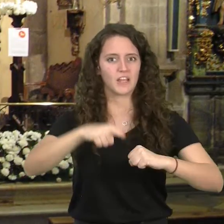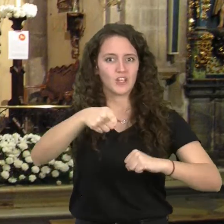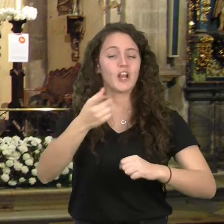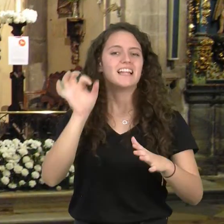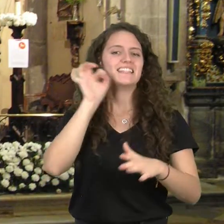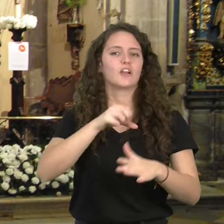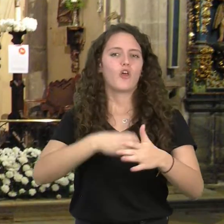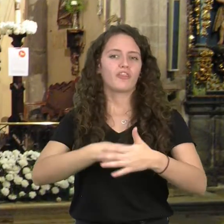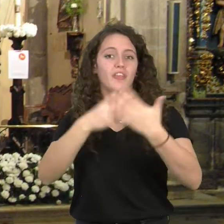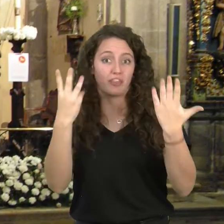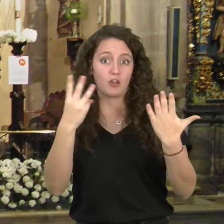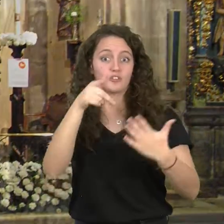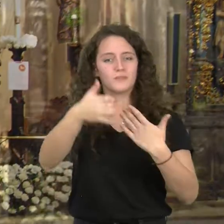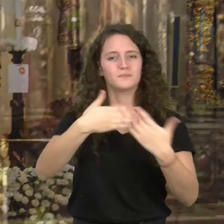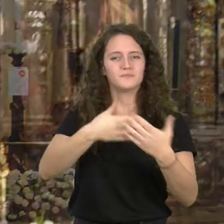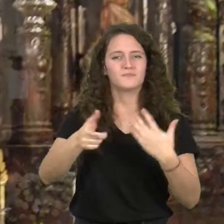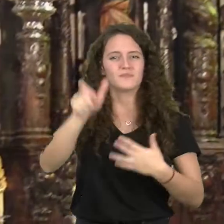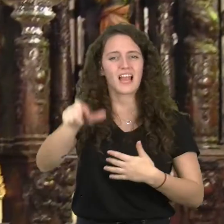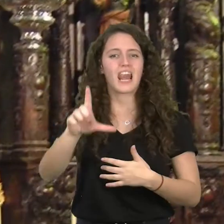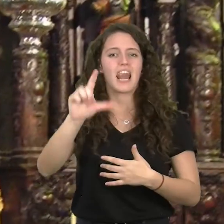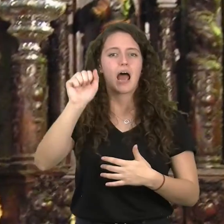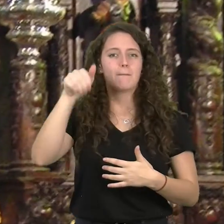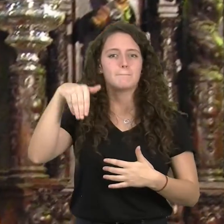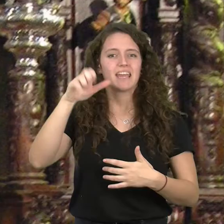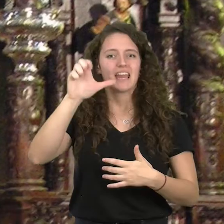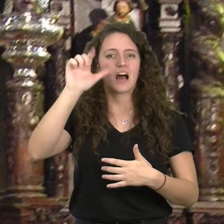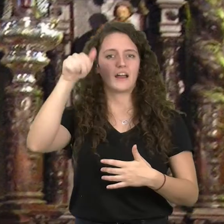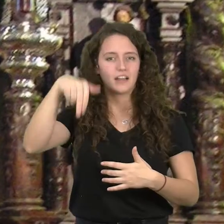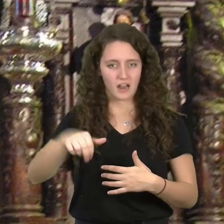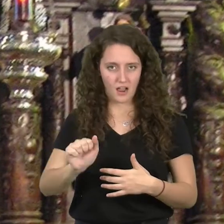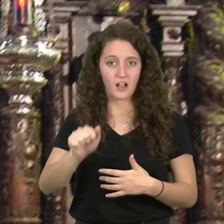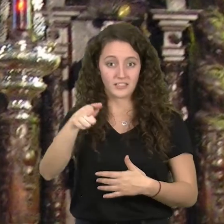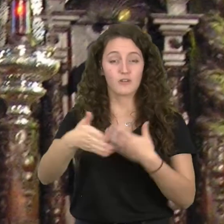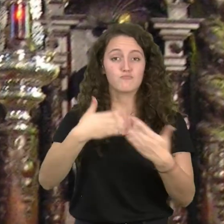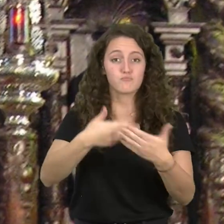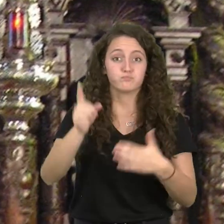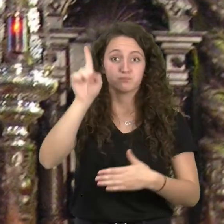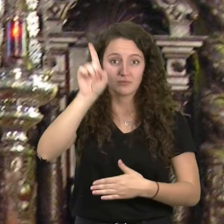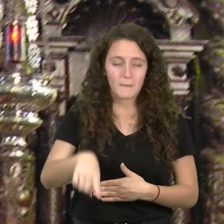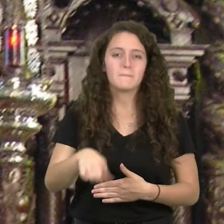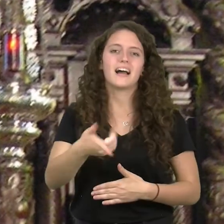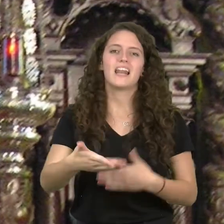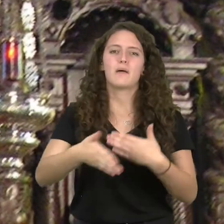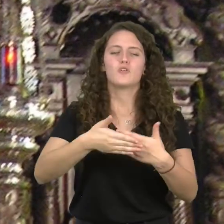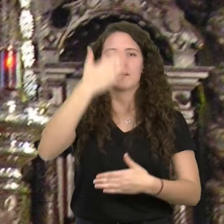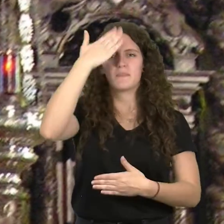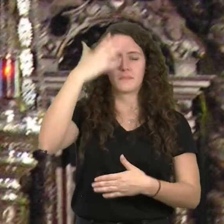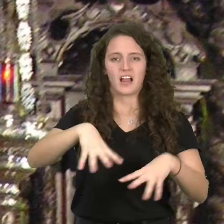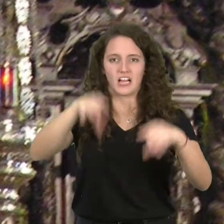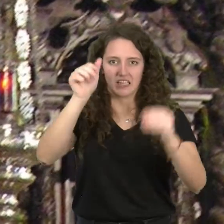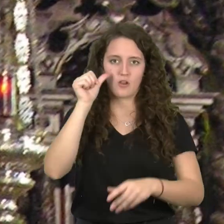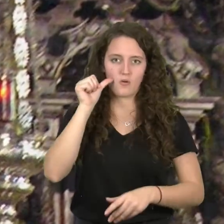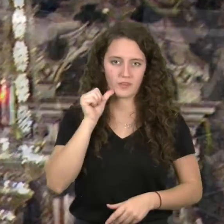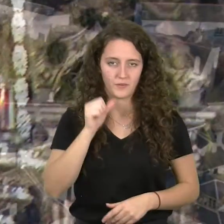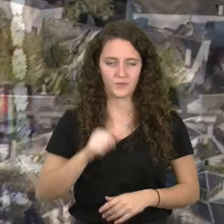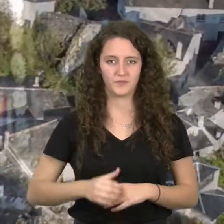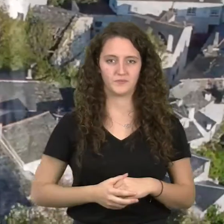siglo XVIII, obra de José Bernardo de la Meana, autor de las puertas principales de la Catedral de Oviedo.